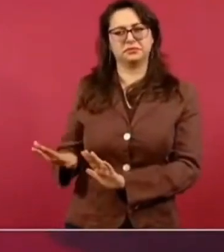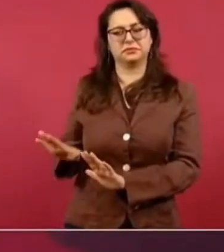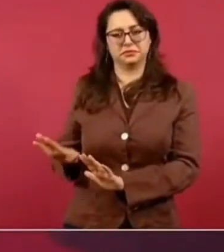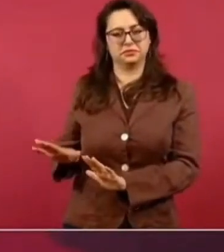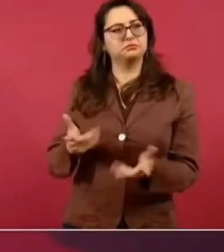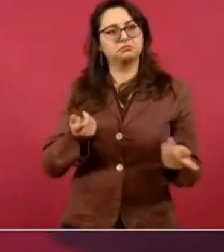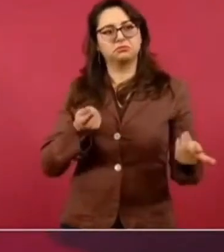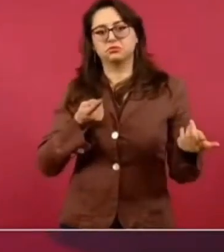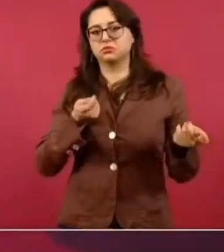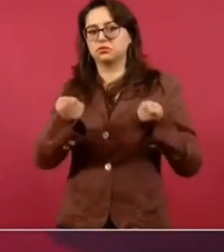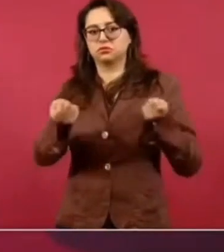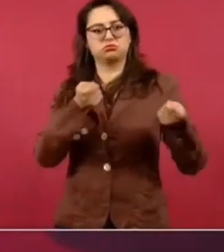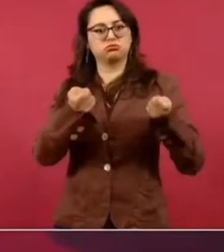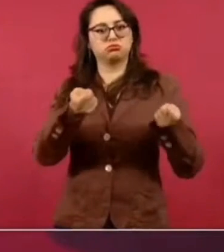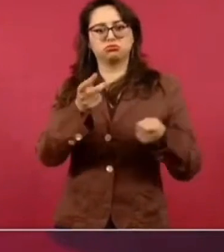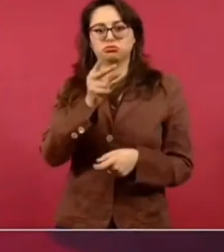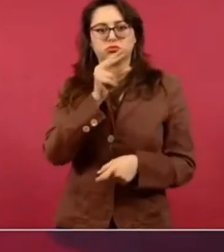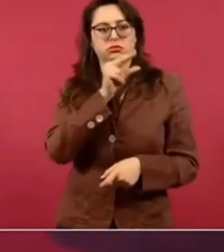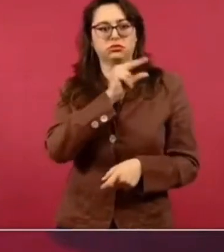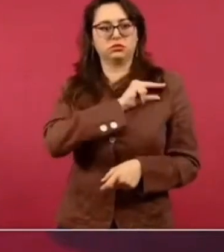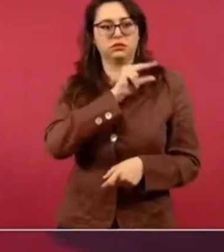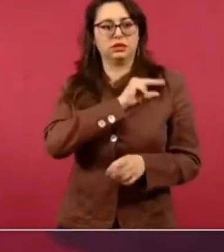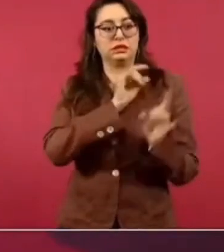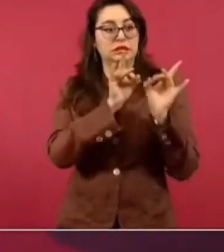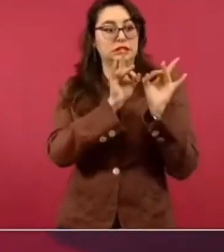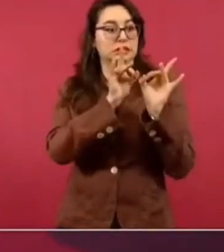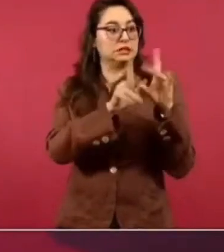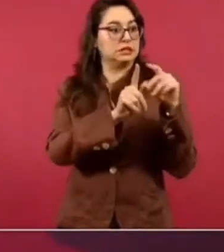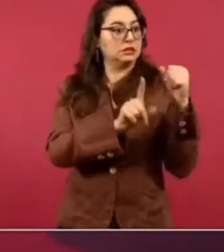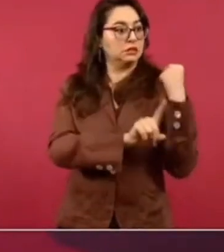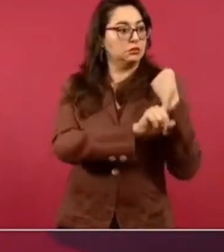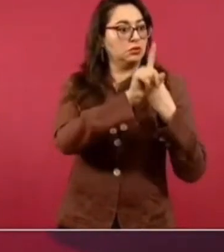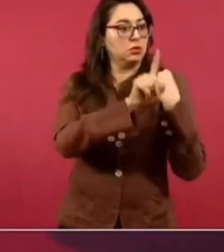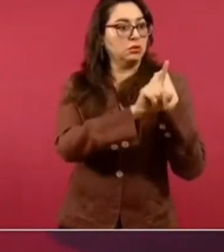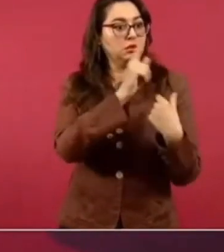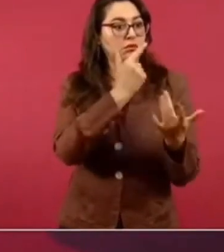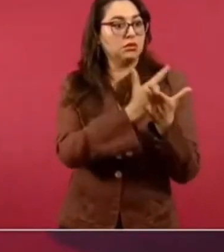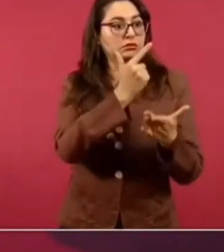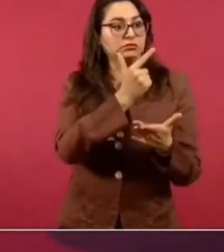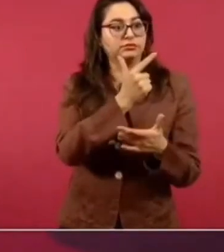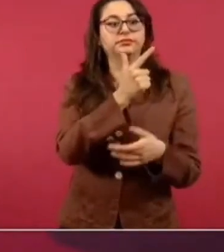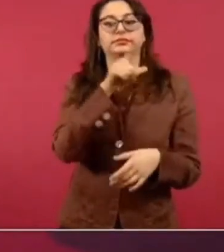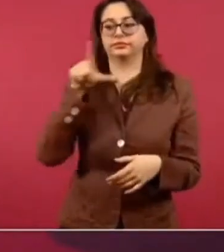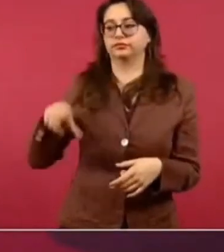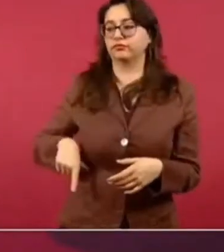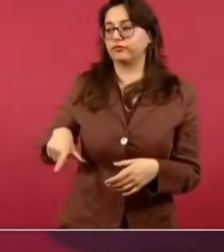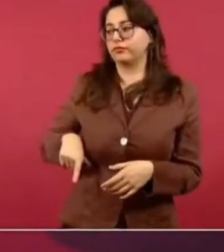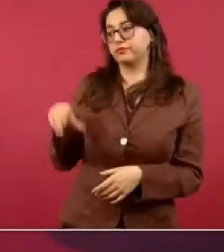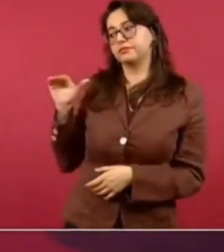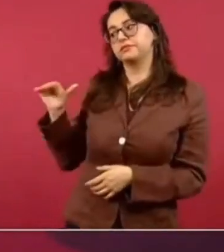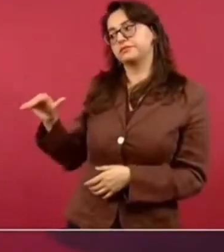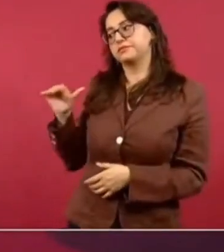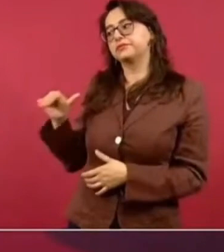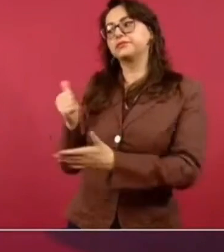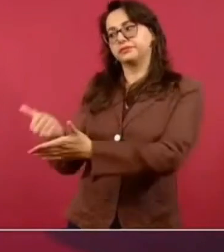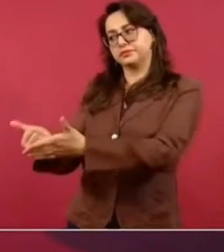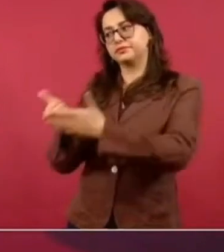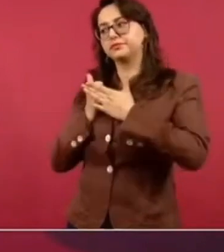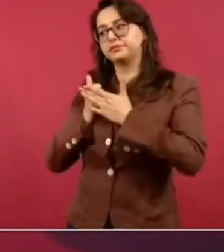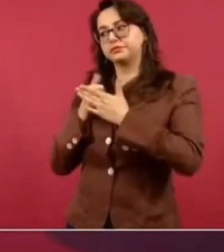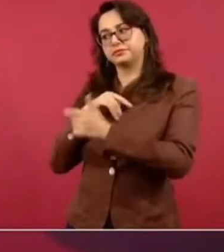que se llevara a cabo un rescate financiero, por ejemplo. Usaron el Estado